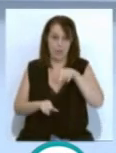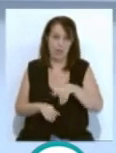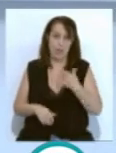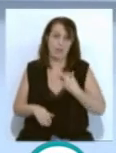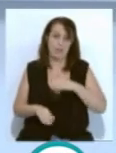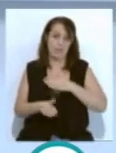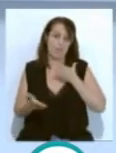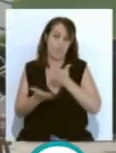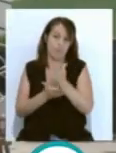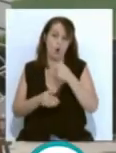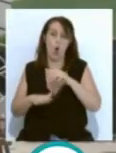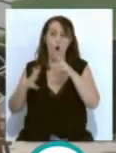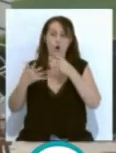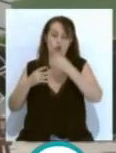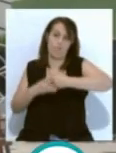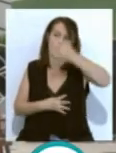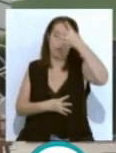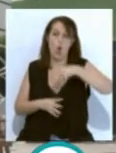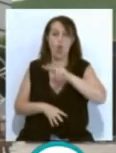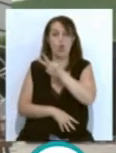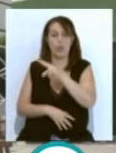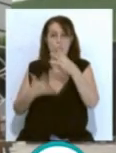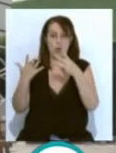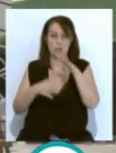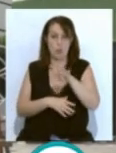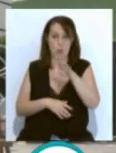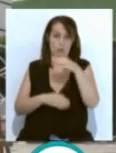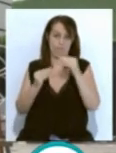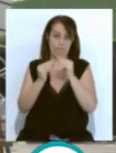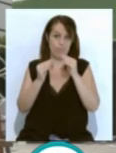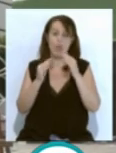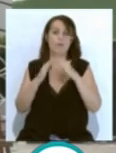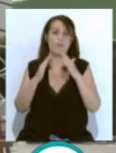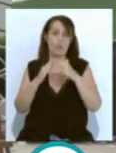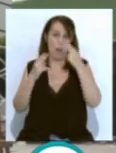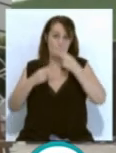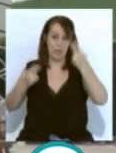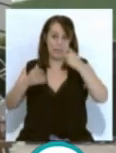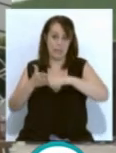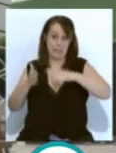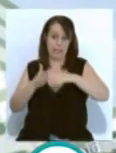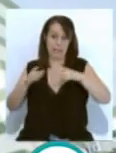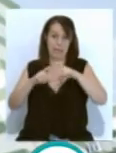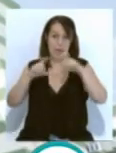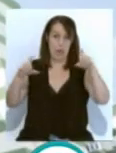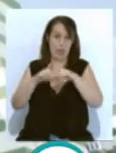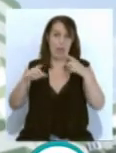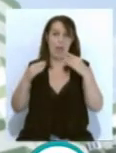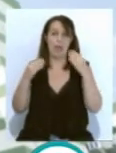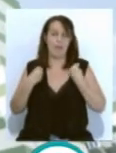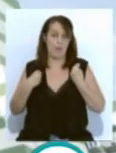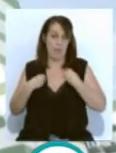intervenciones en ocho bloques con 284 viviendas públicas en alquiler de la Agencia de Vivienda y